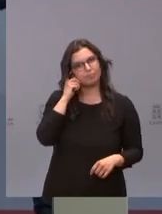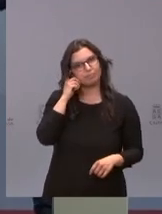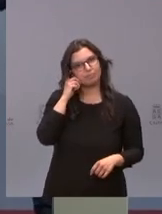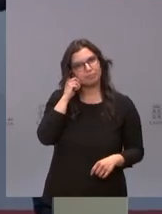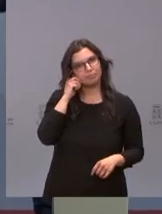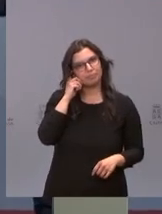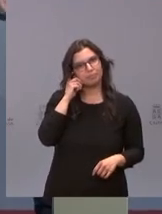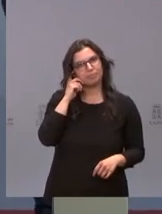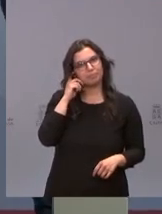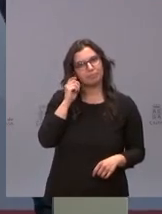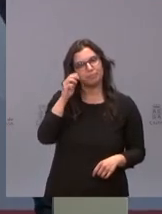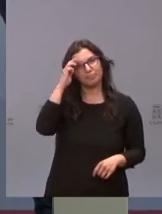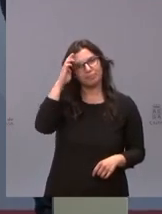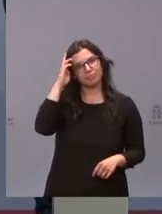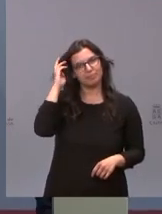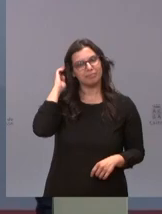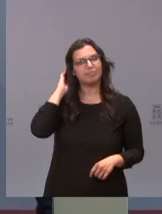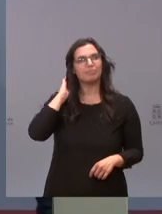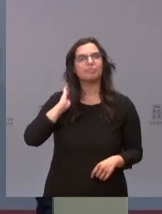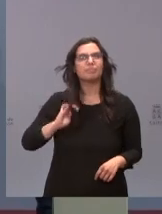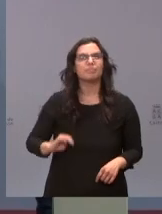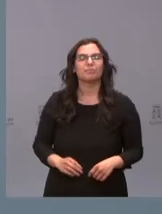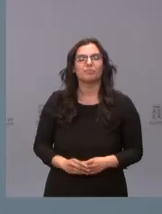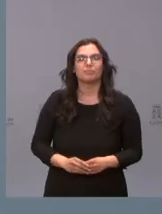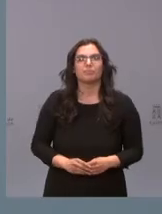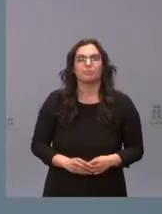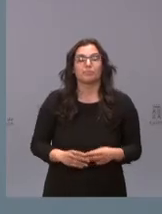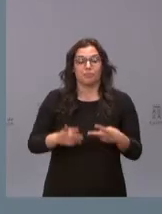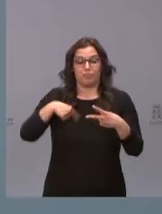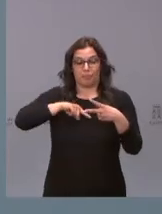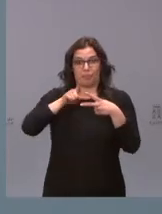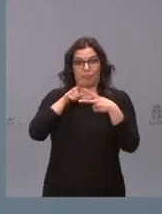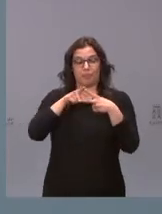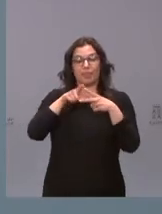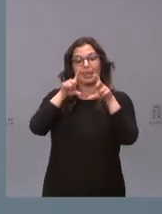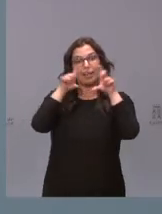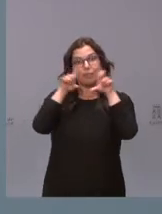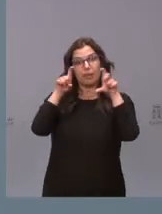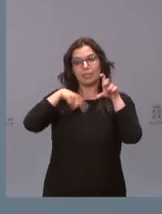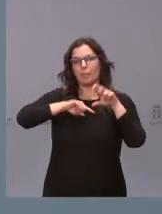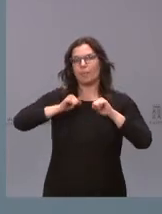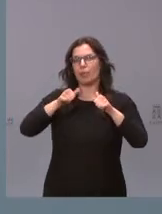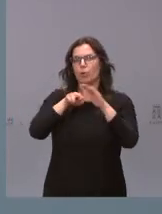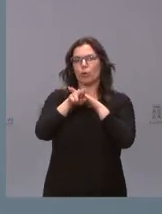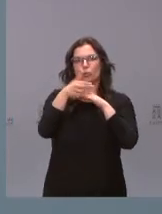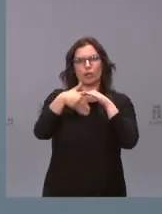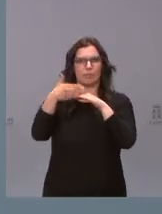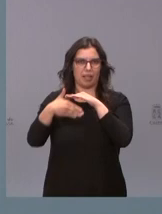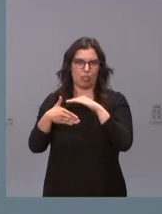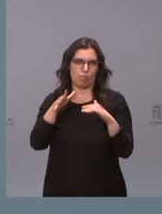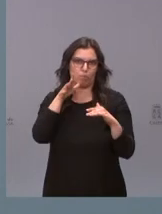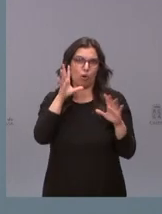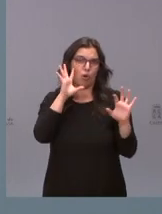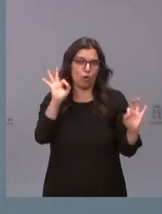Empiezas, empiezo ya. Bueno, Carrasco va a empezar con unos recursos limitados porque, evidentemente,